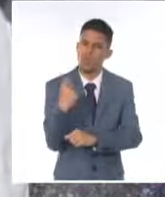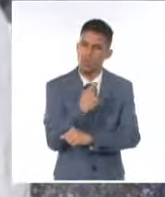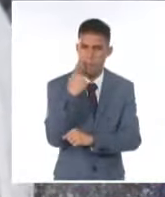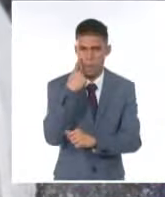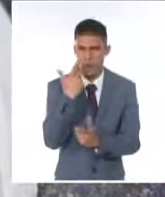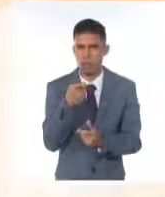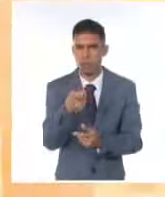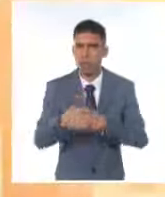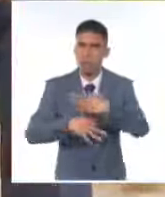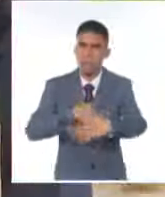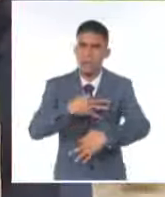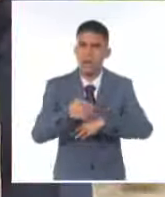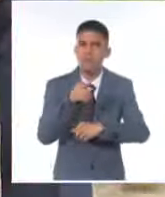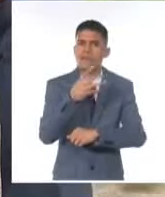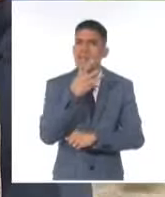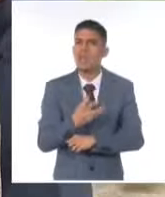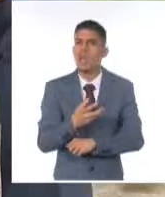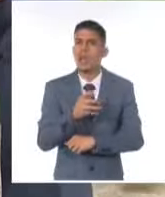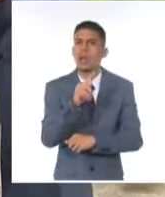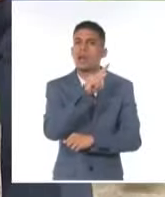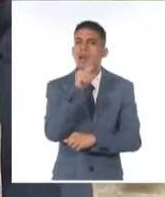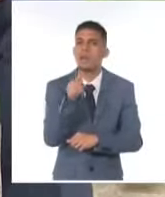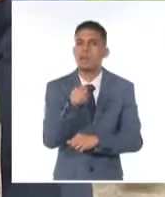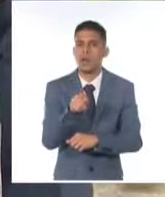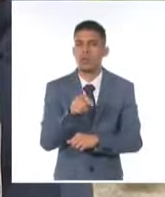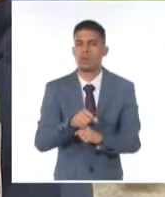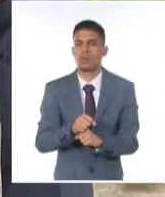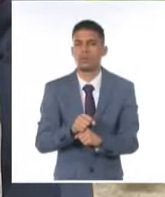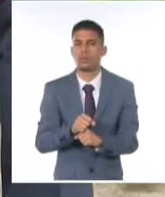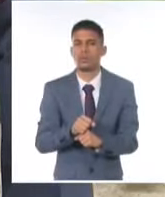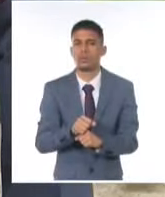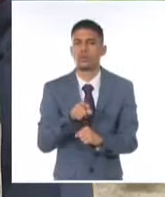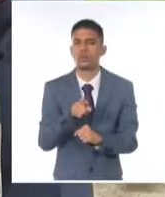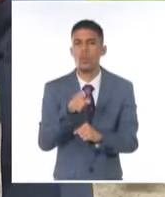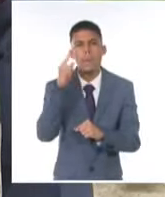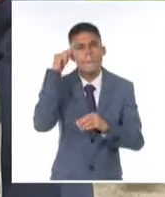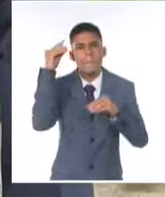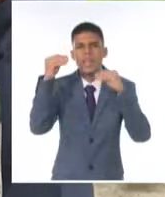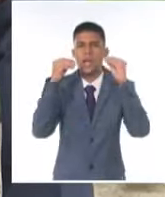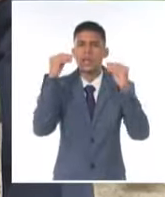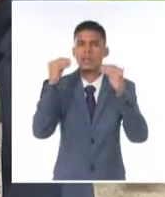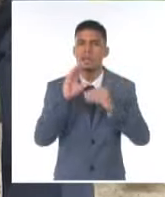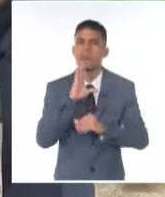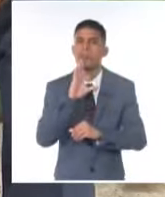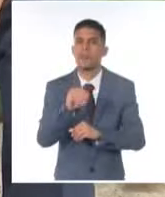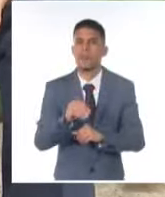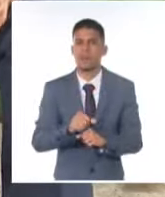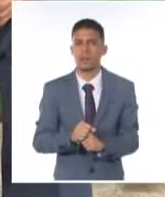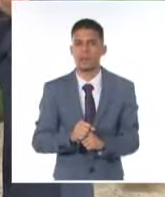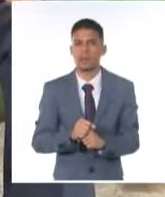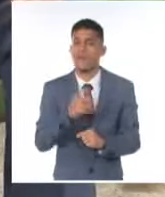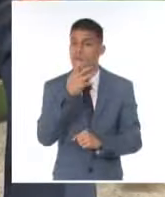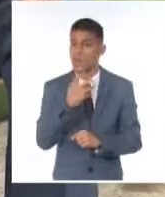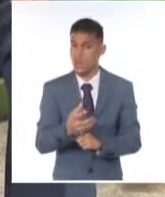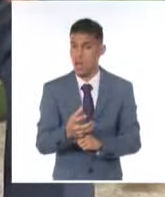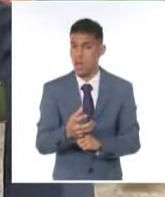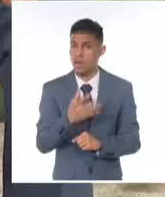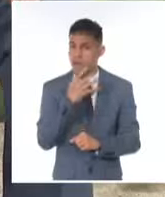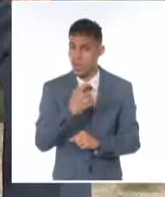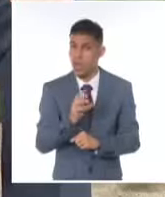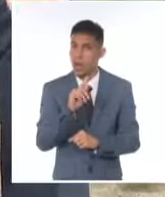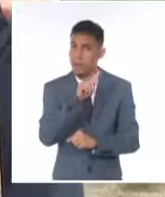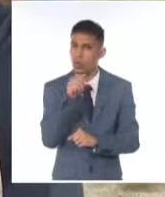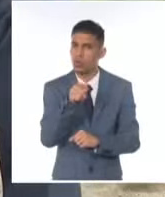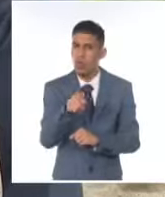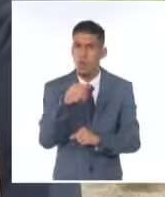le hace una pregunta. Rolando, ¿qué tú piensas de mí? ¿Qué le dijo usted a Fidel? ¿Qué piensa usted? ¿Qué pensaba usted de Fidel?